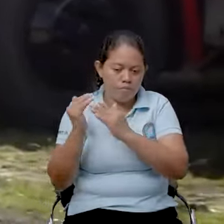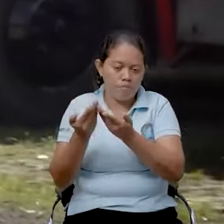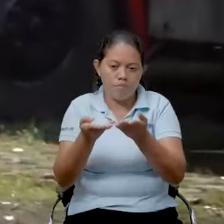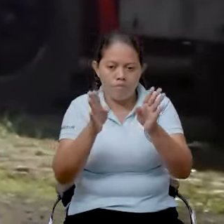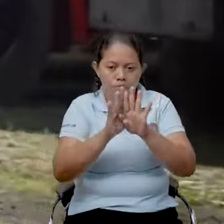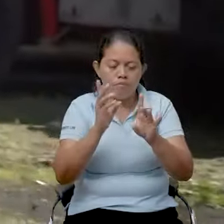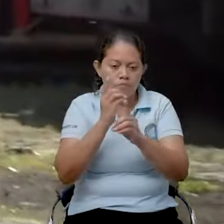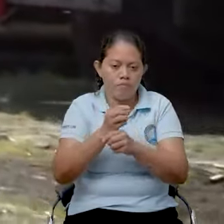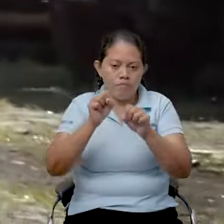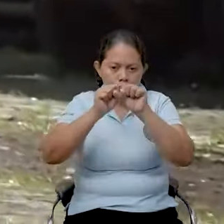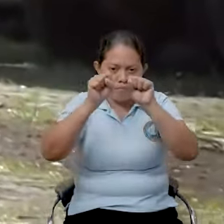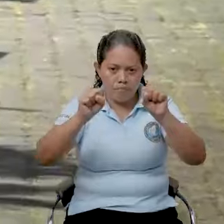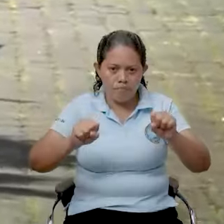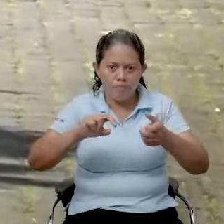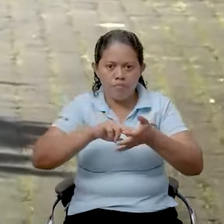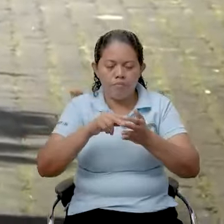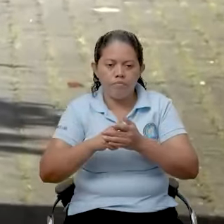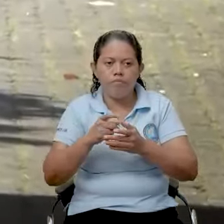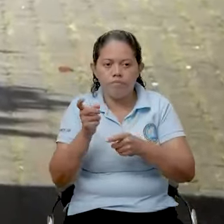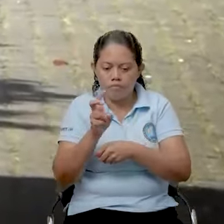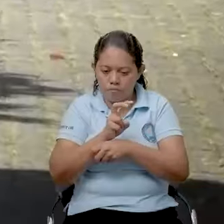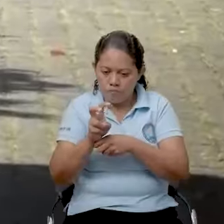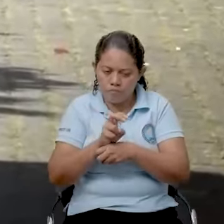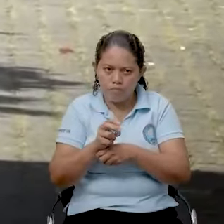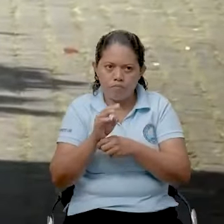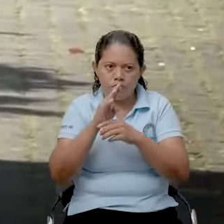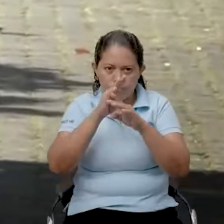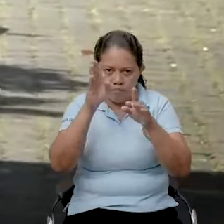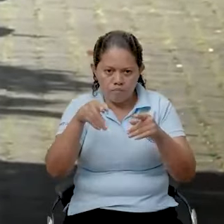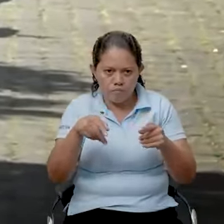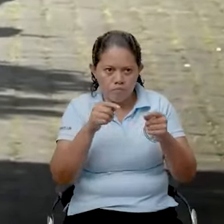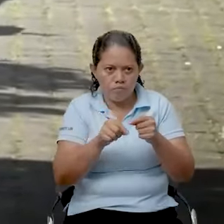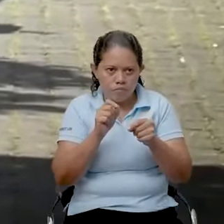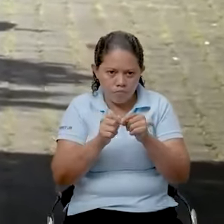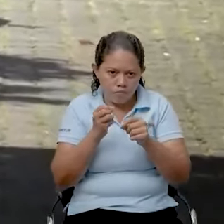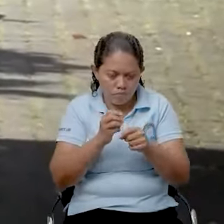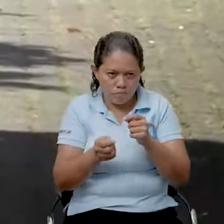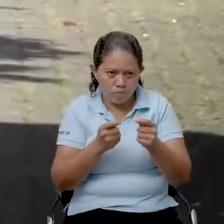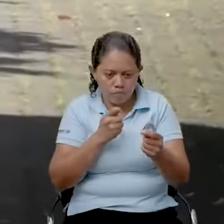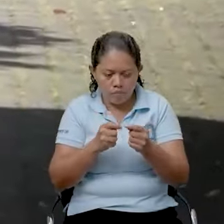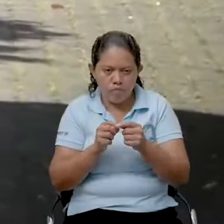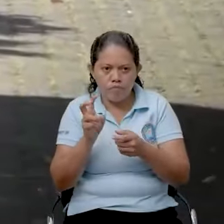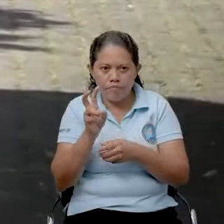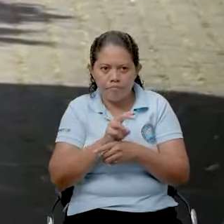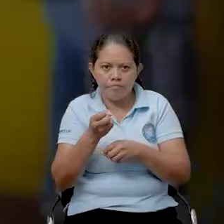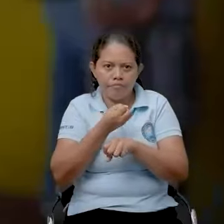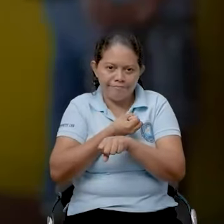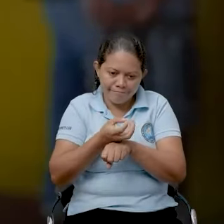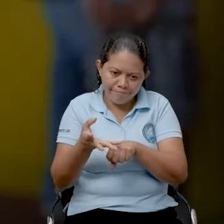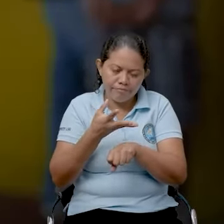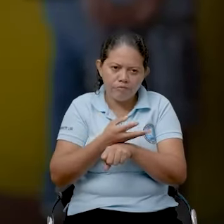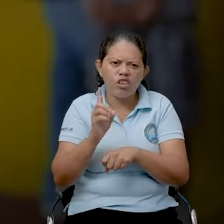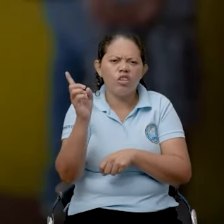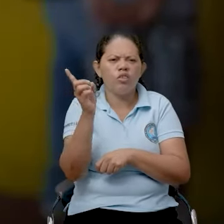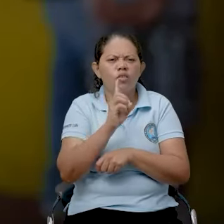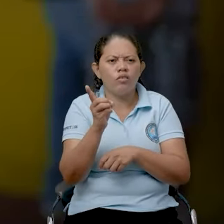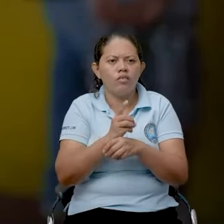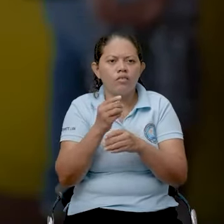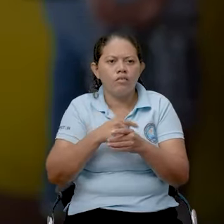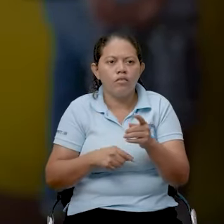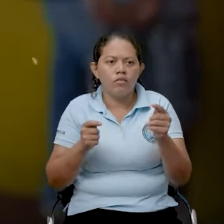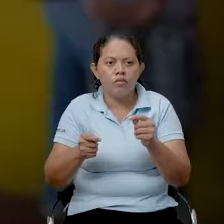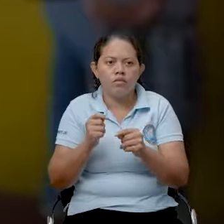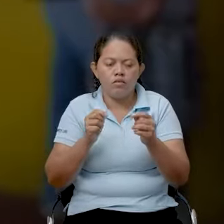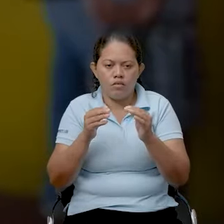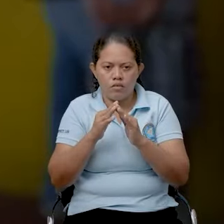debidamente capacitados. Y inspeccionando los talleres donde se fabrica la pólvora, le hemos venido diciendo dónde tienen que tener